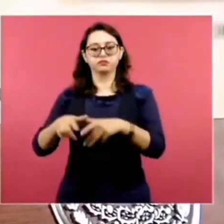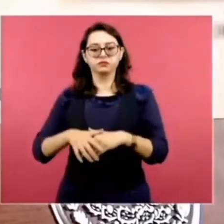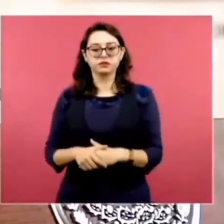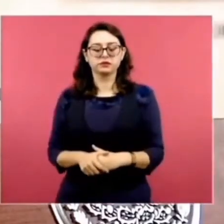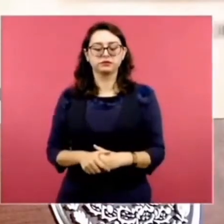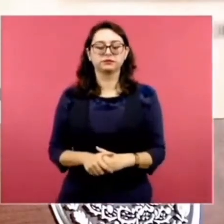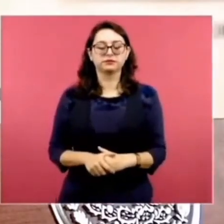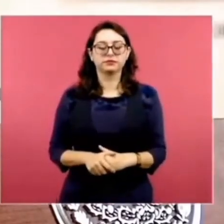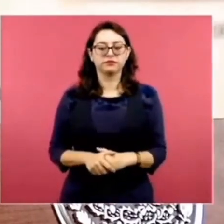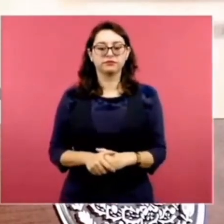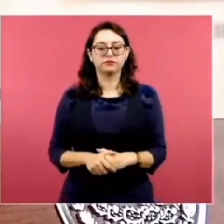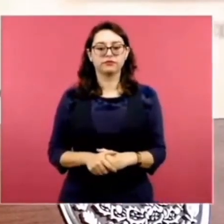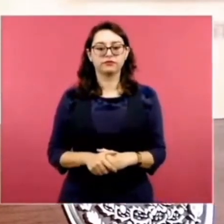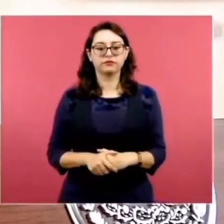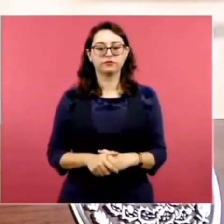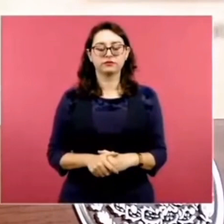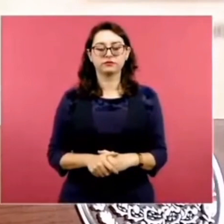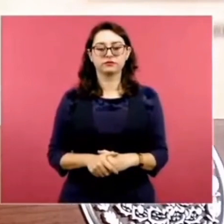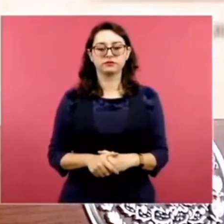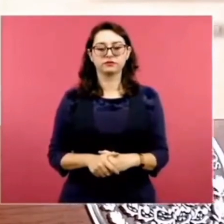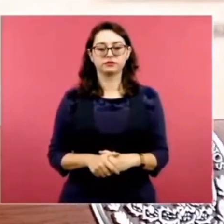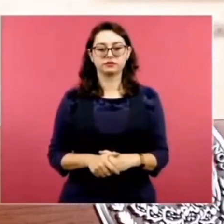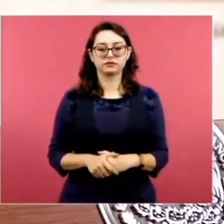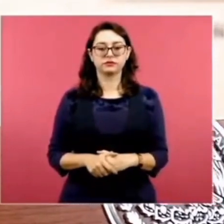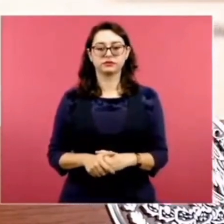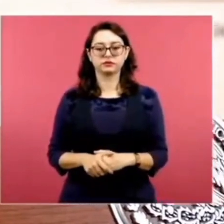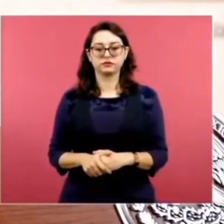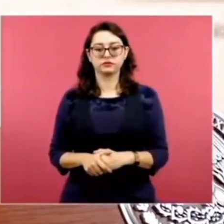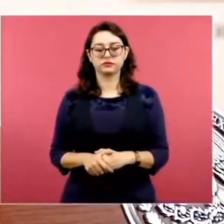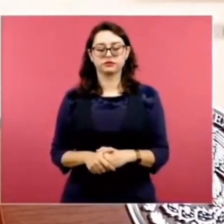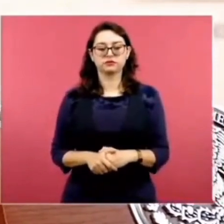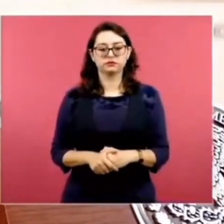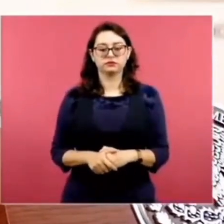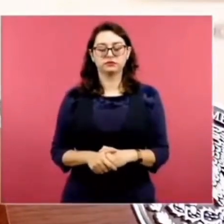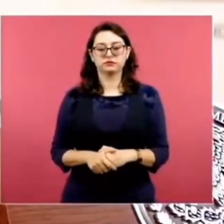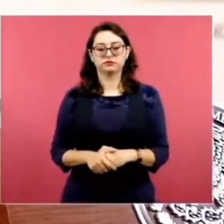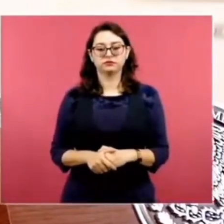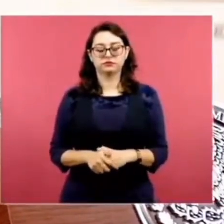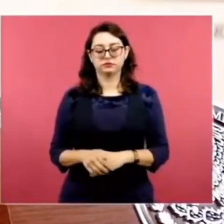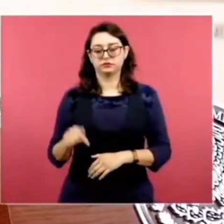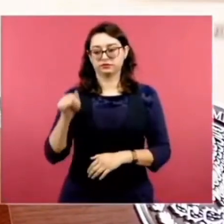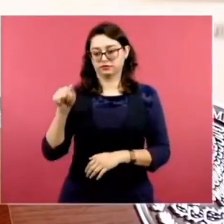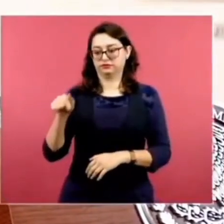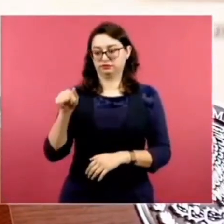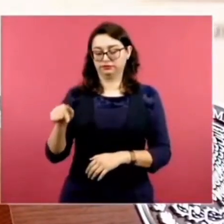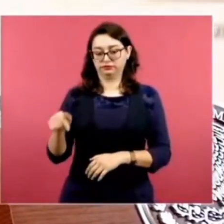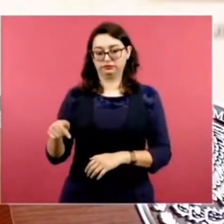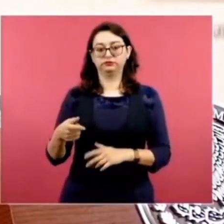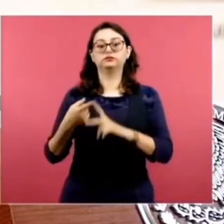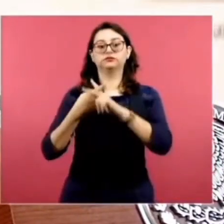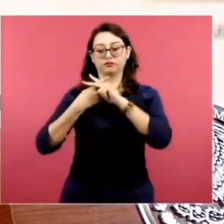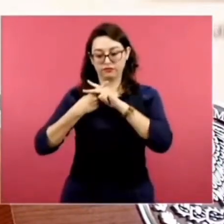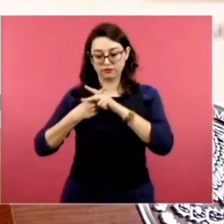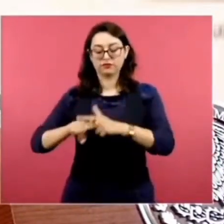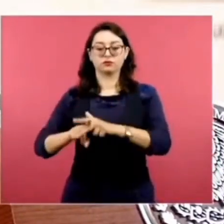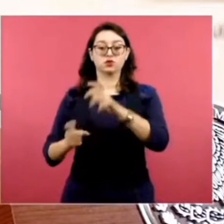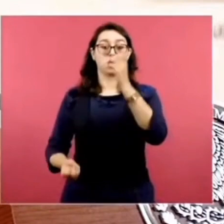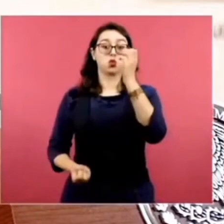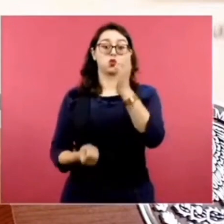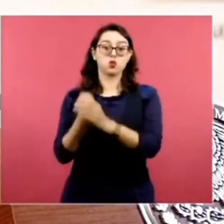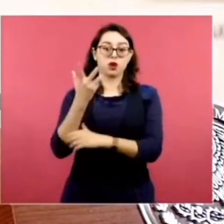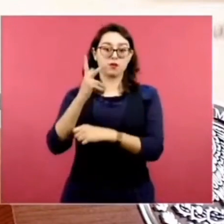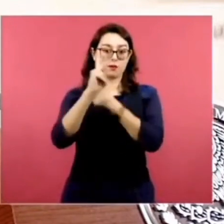constituyó el nuevo país de Panamá